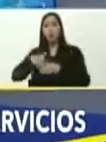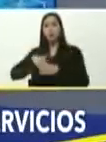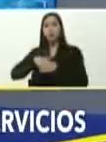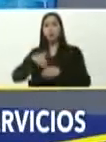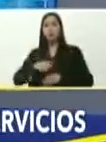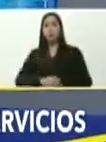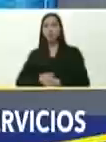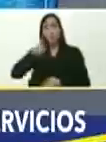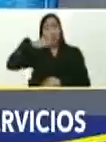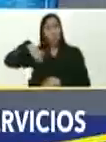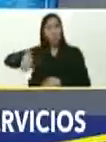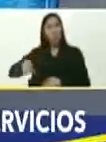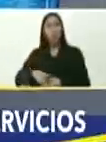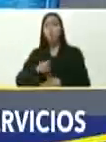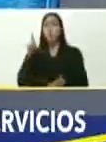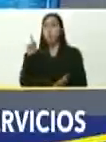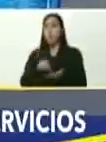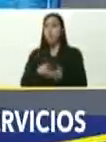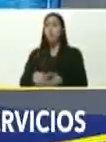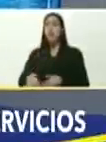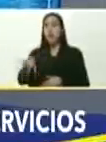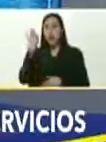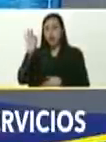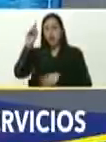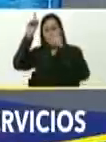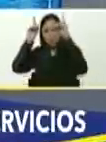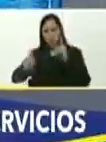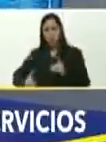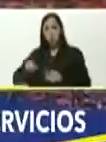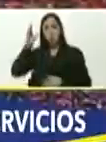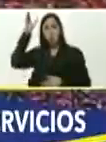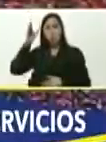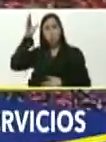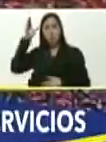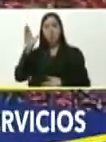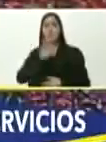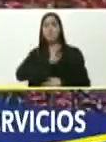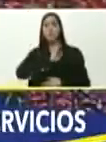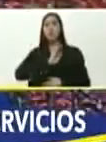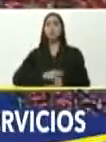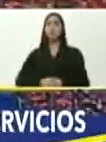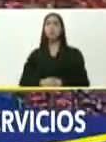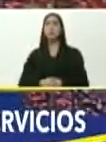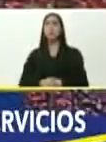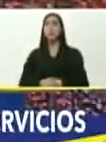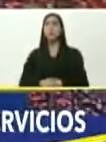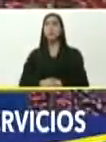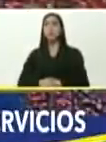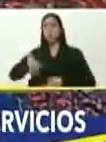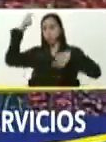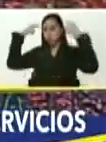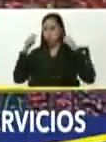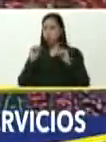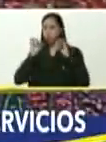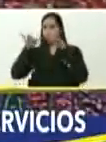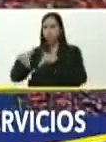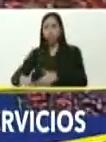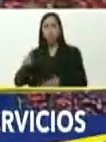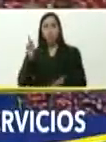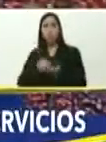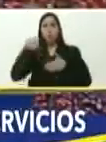que el pueblo, vaya a elegir, de acuerdo a su conciencia, que el pueblo salga, los chavistas, vamos a salir a votar,